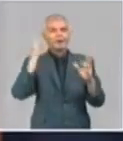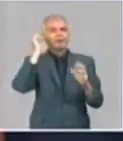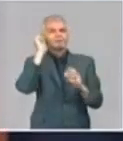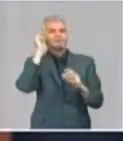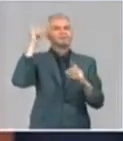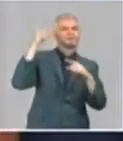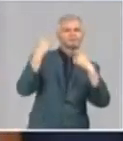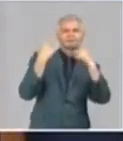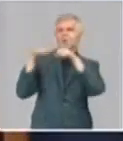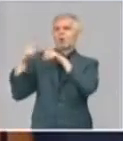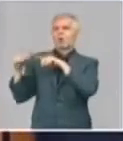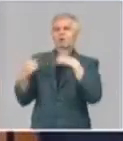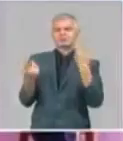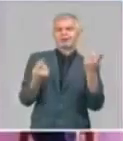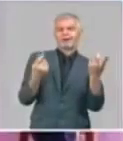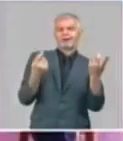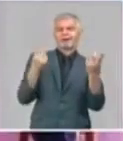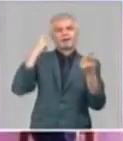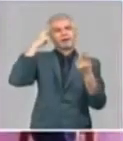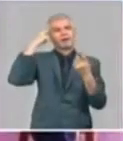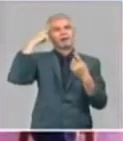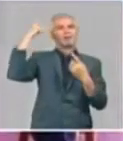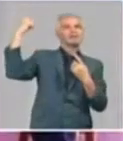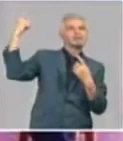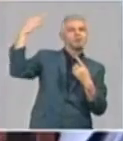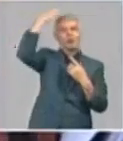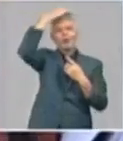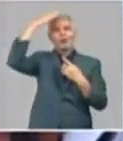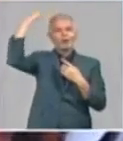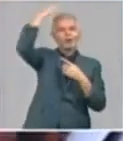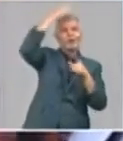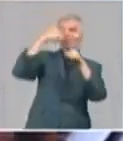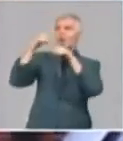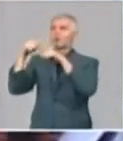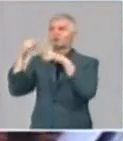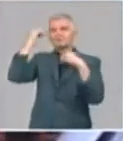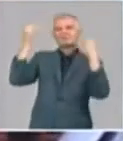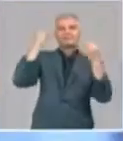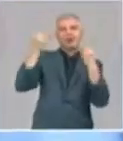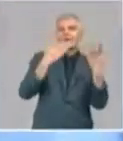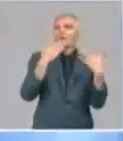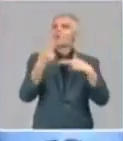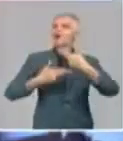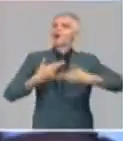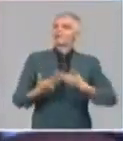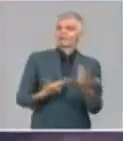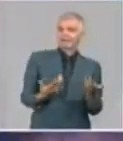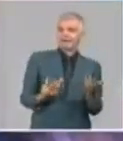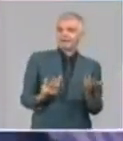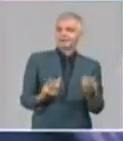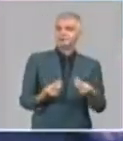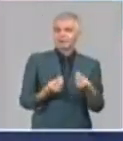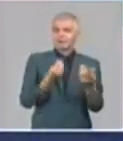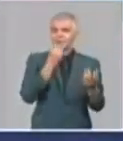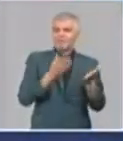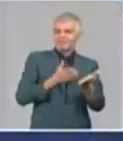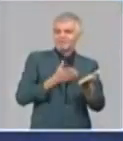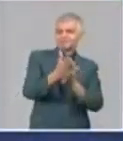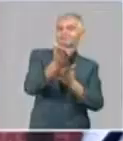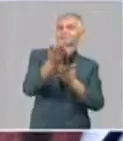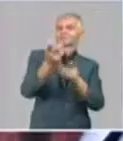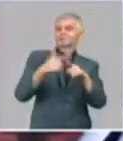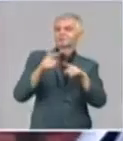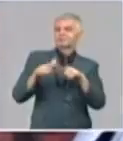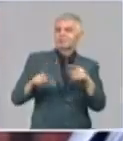dándole curso a la imaginación y a la capacidad y disposición de participación de nuestros artistas no